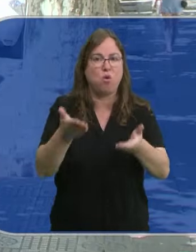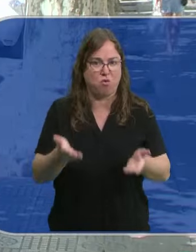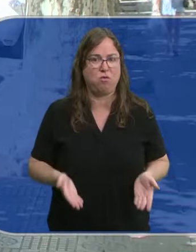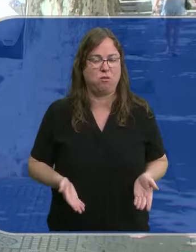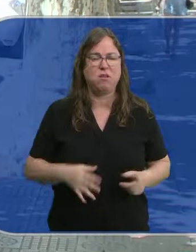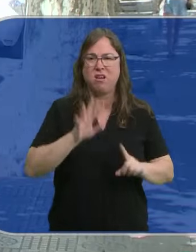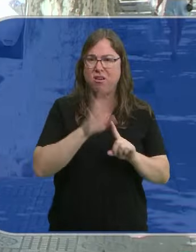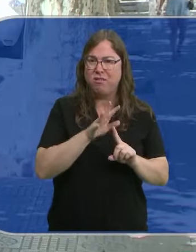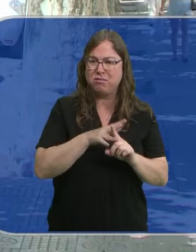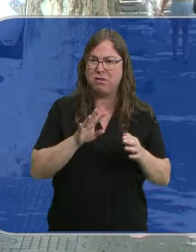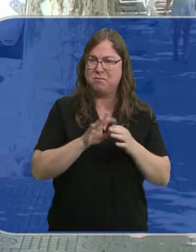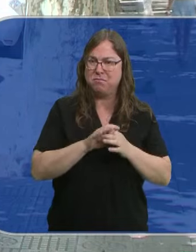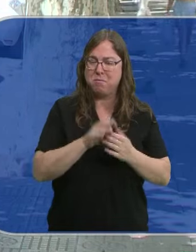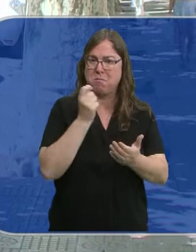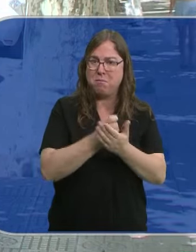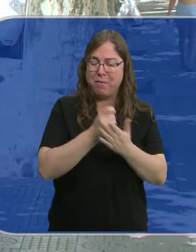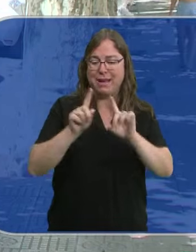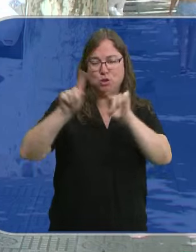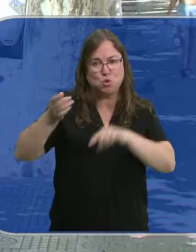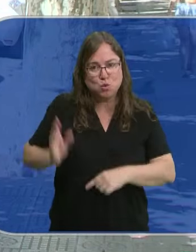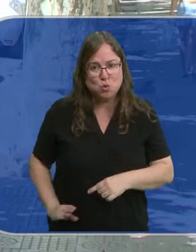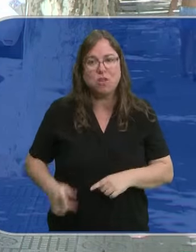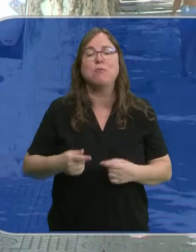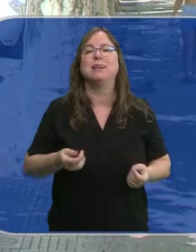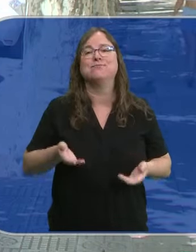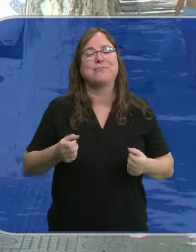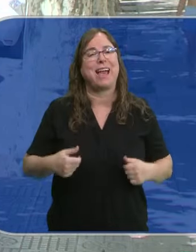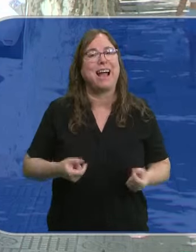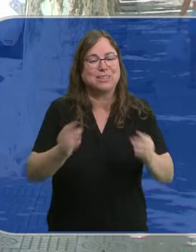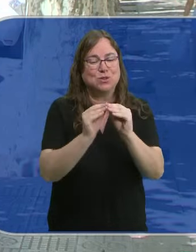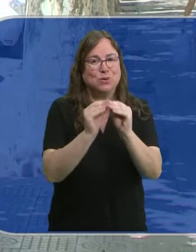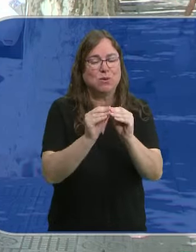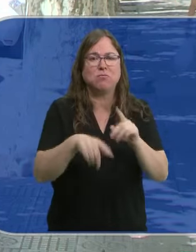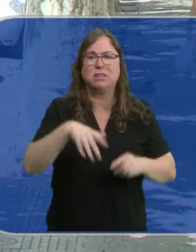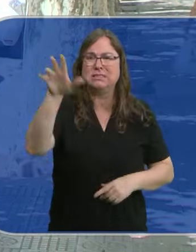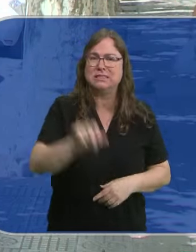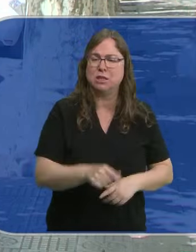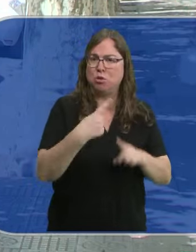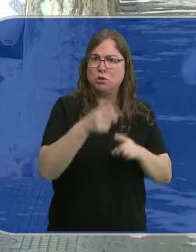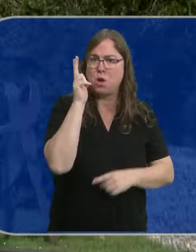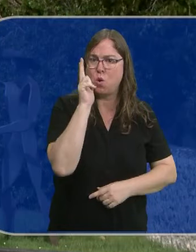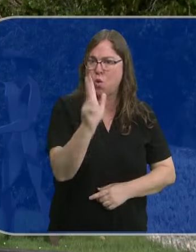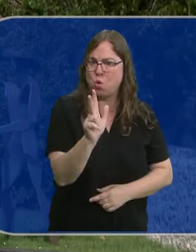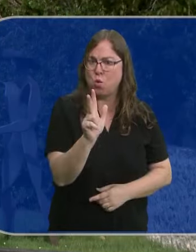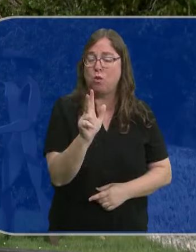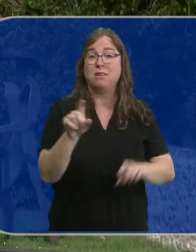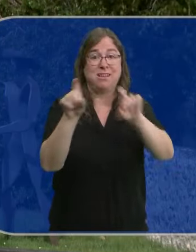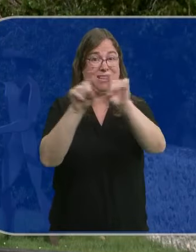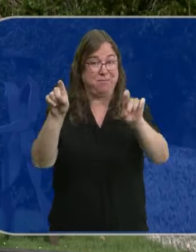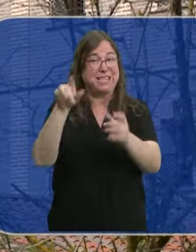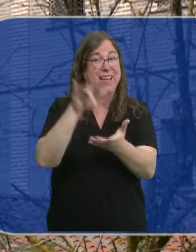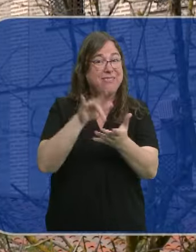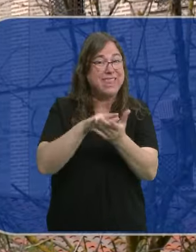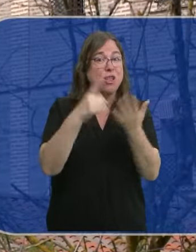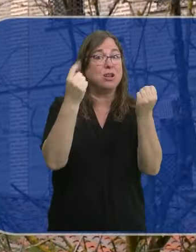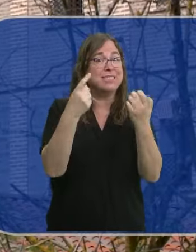Facturas que no solo se corresponden con el abono de nóminas y los gastos del obrador, sino también con la adquisición de artículos de lujo. A un pequeño empresario la